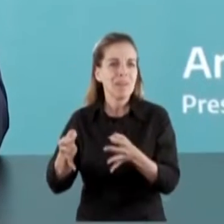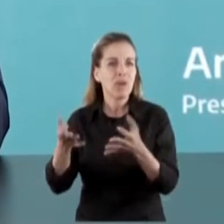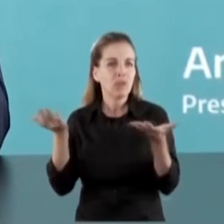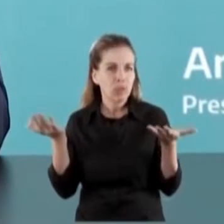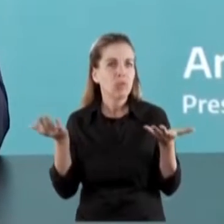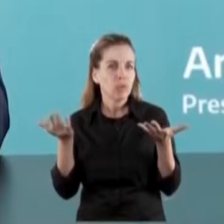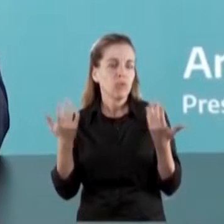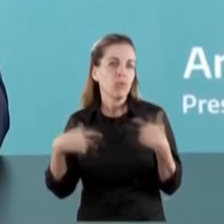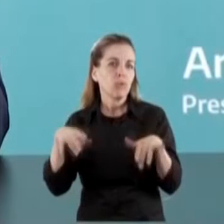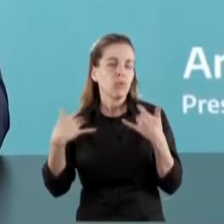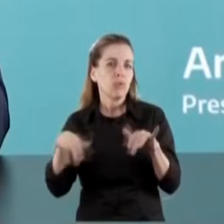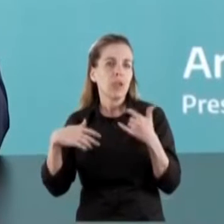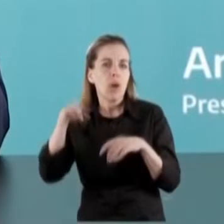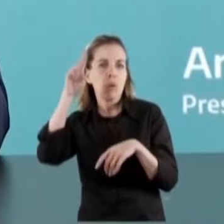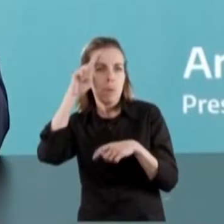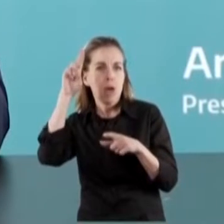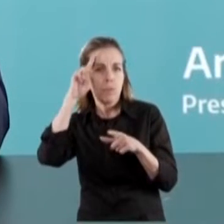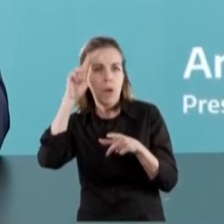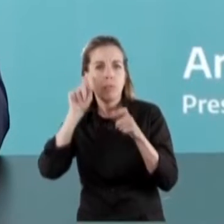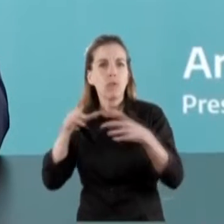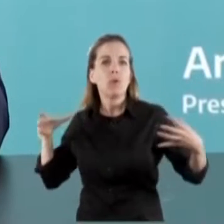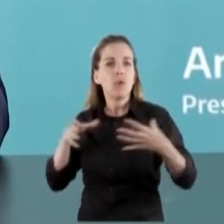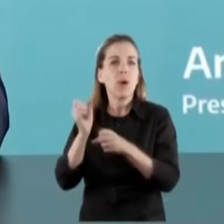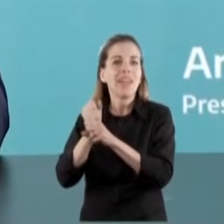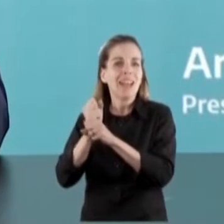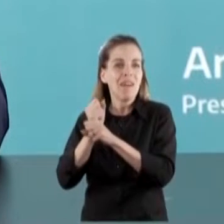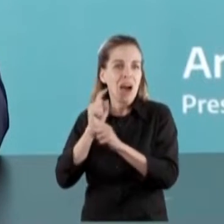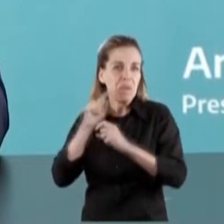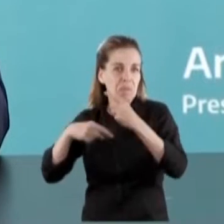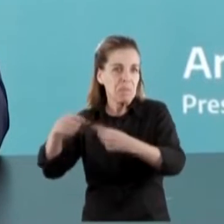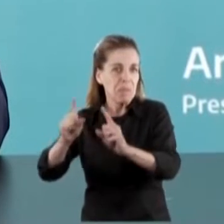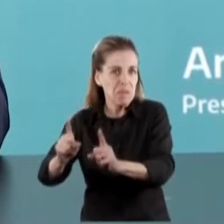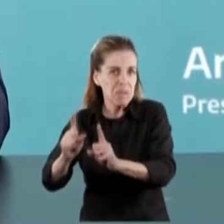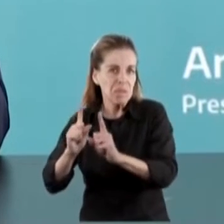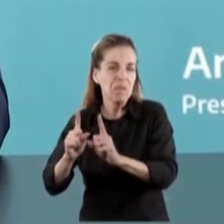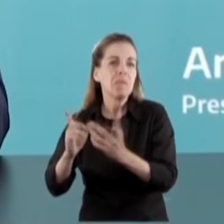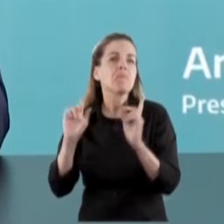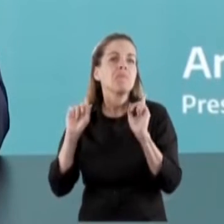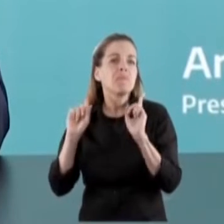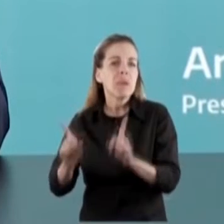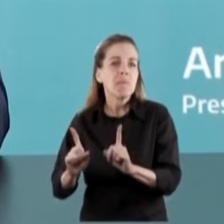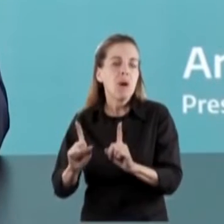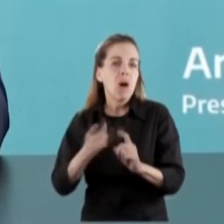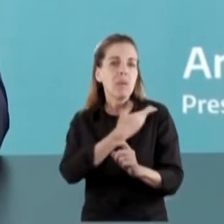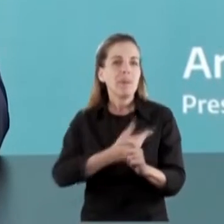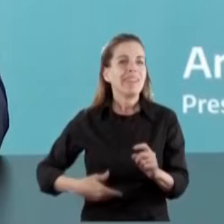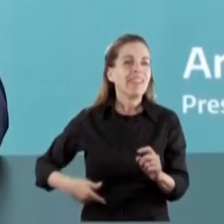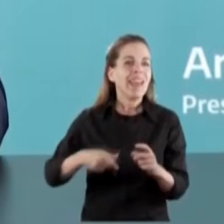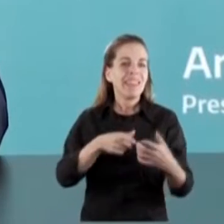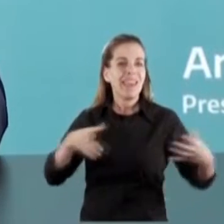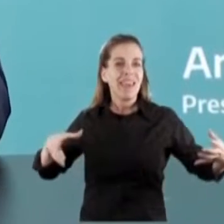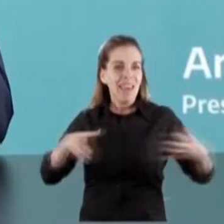muy, muy, muy apretada, está con su equipo trabajando y siguiendo las directivas del Presidente de